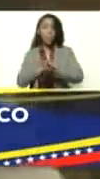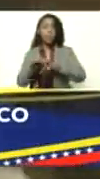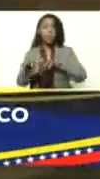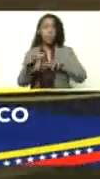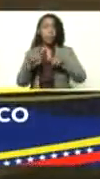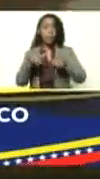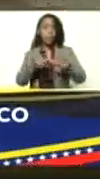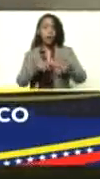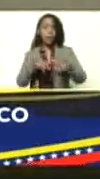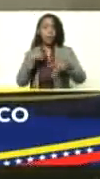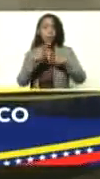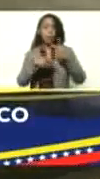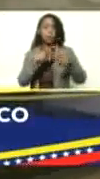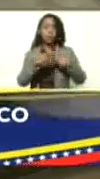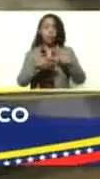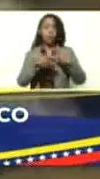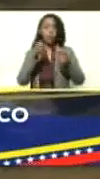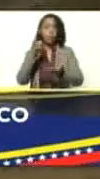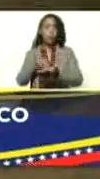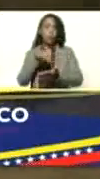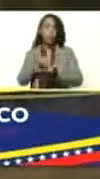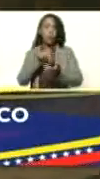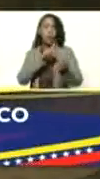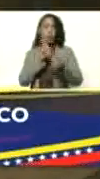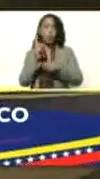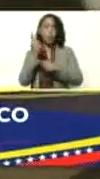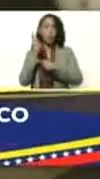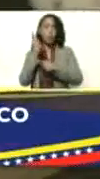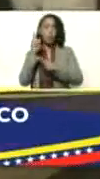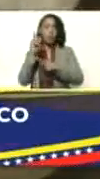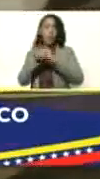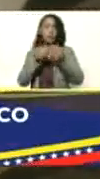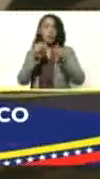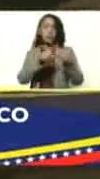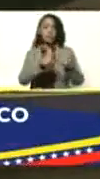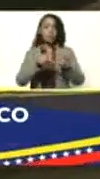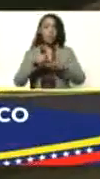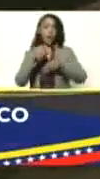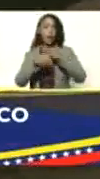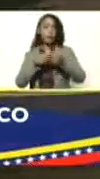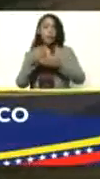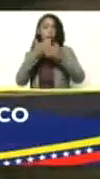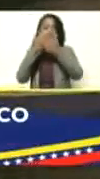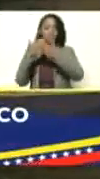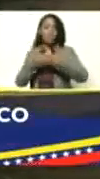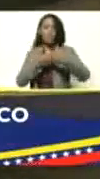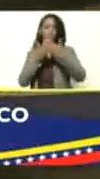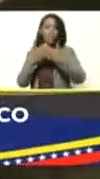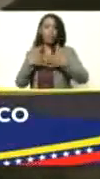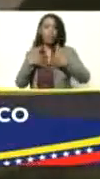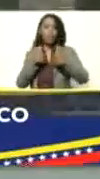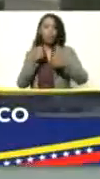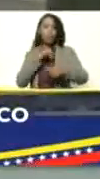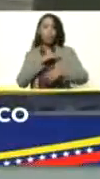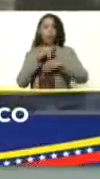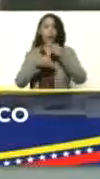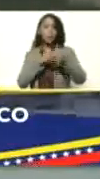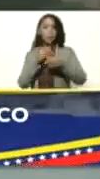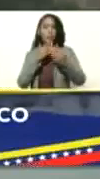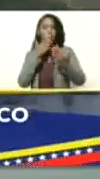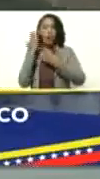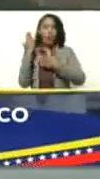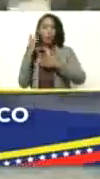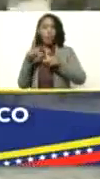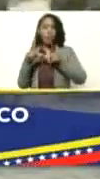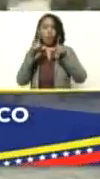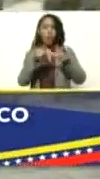los espacios de producción caprina, y este es uno de ellos. Solo falta certificar, realizar los estudios epidemiológicos que estamos haciendo para que ellos tengan su